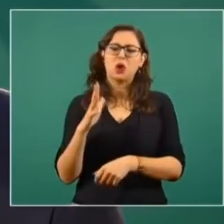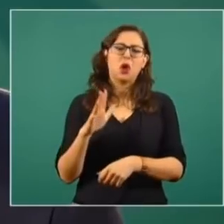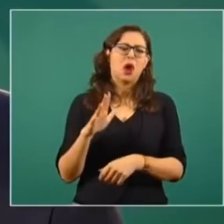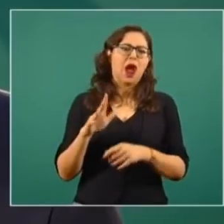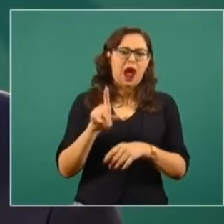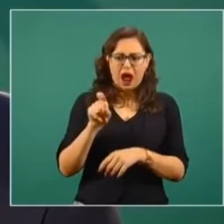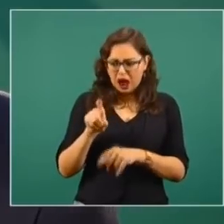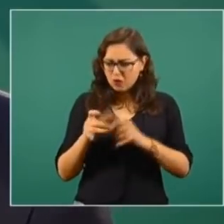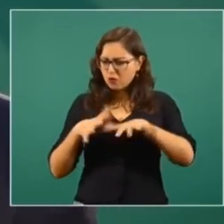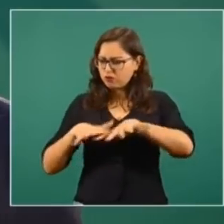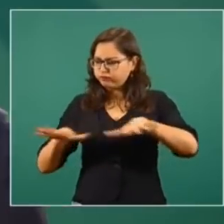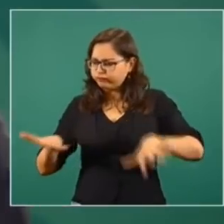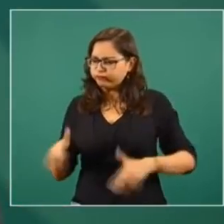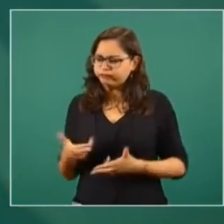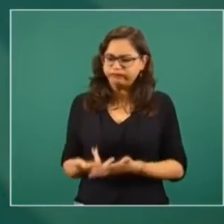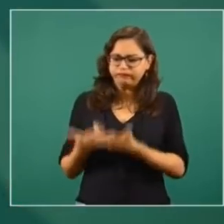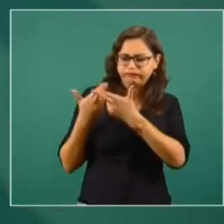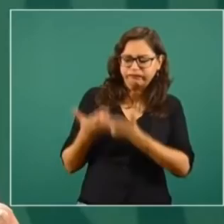litorales, tiene